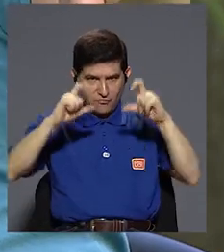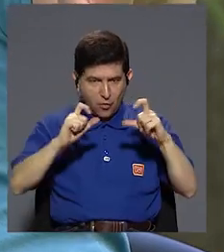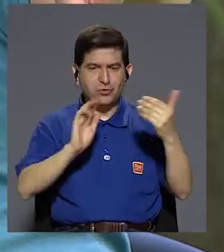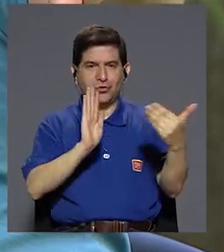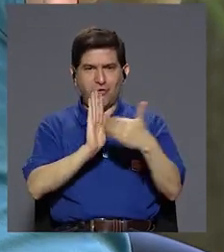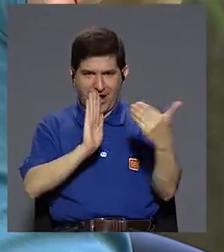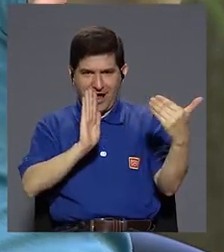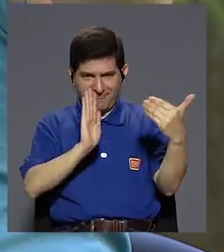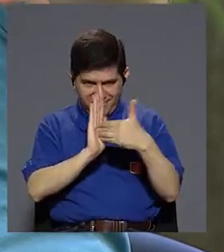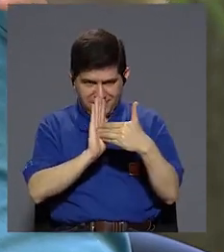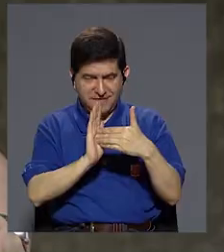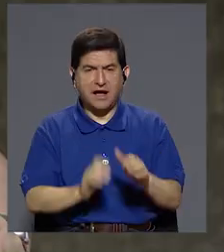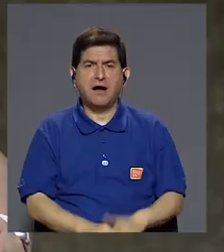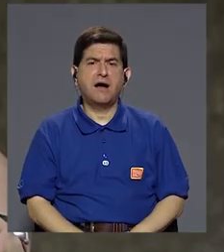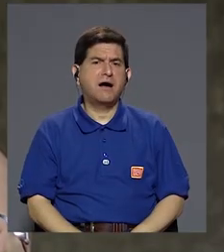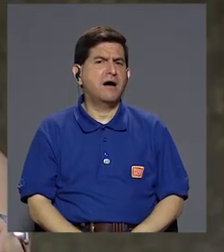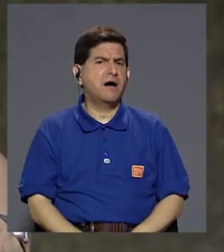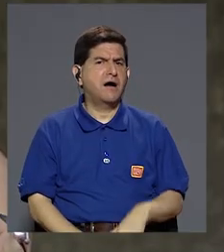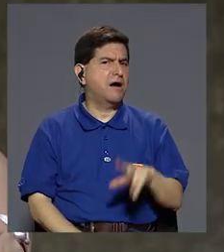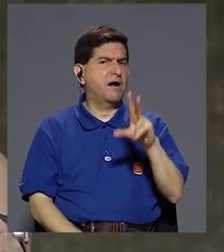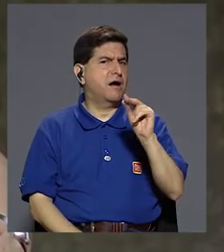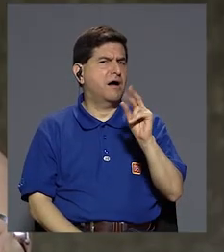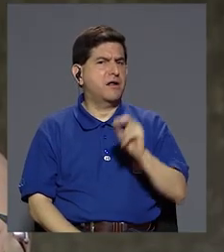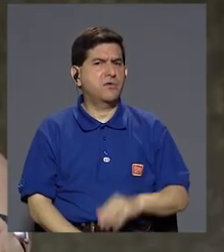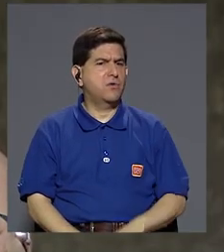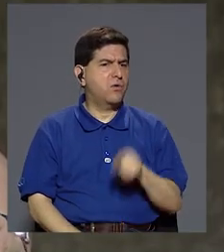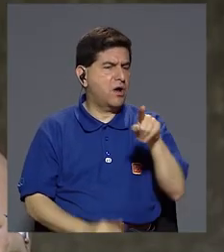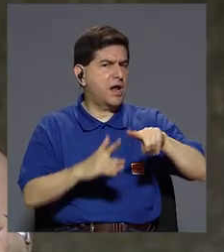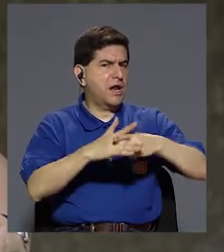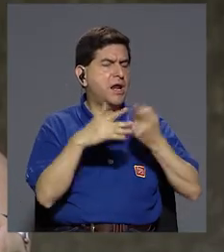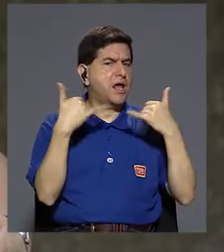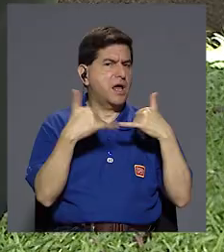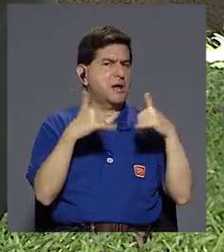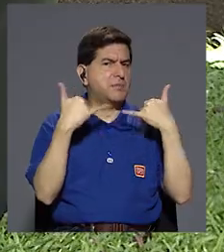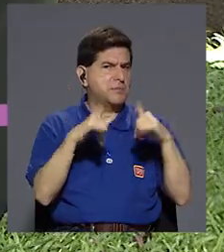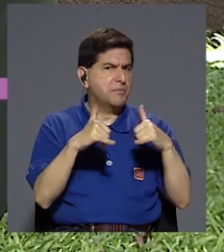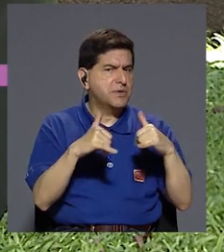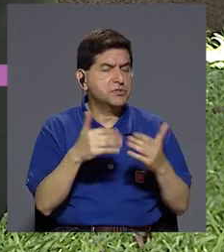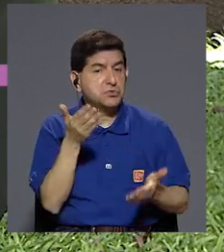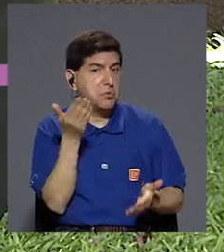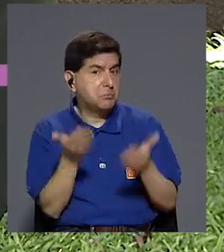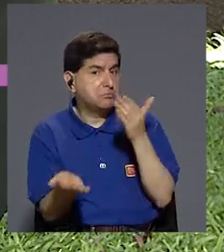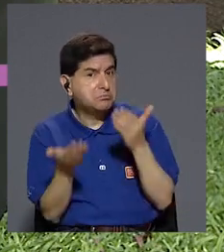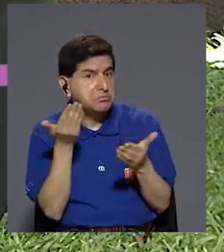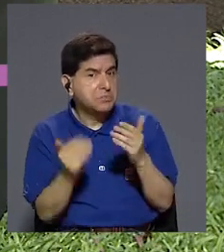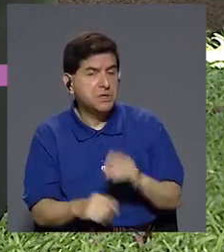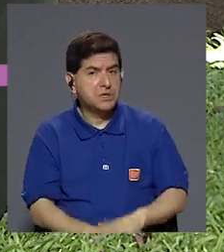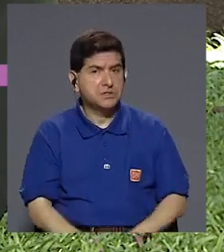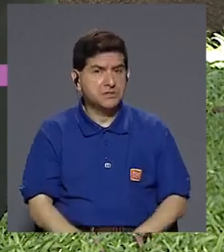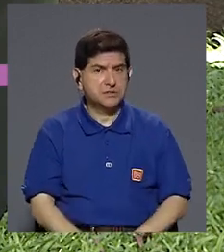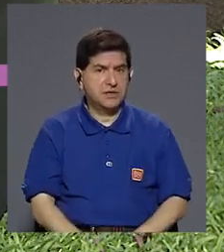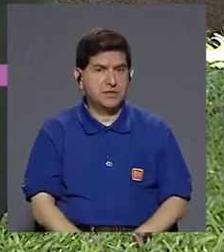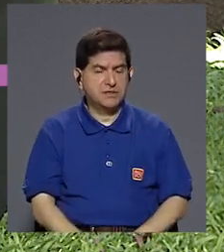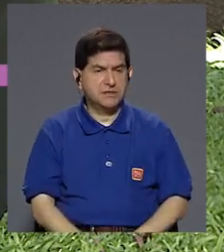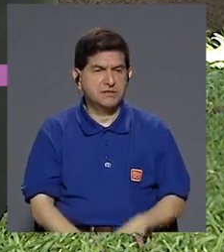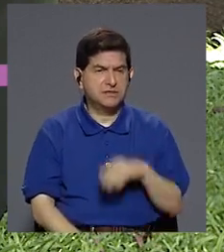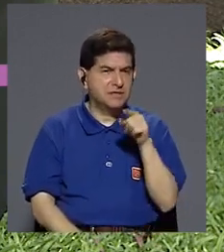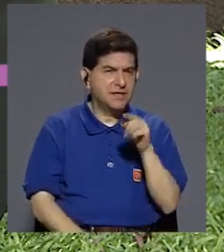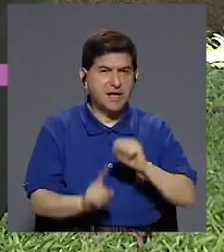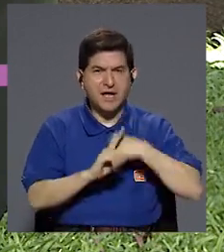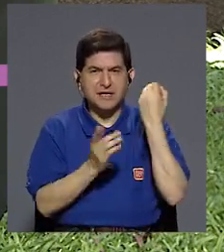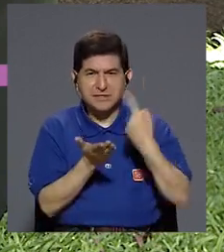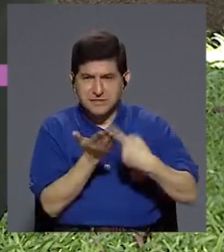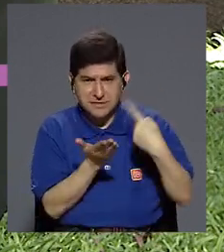podría afectarle, es decir, ah, no, es que empezó jugando con, o... Sí, eso está para polémica.